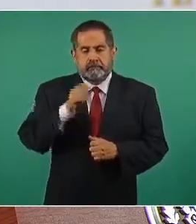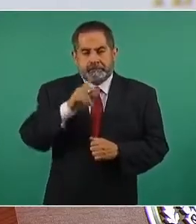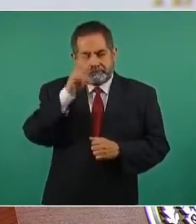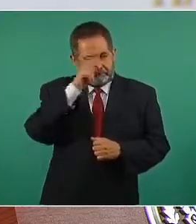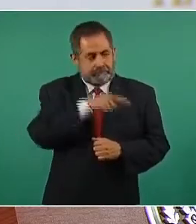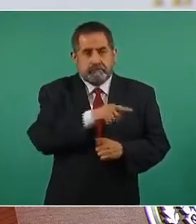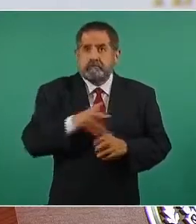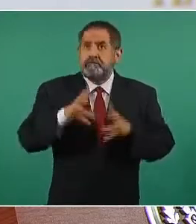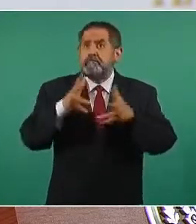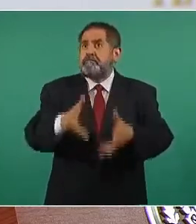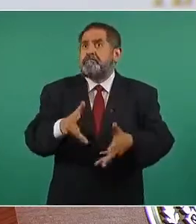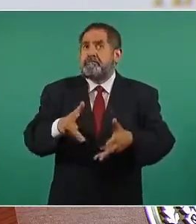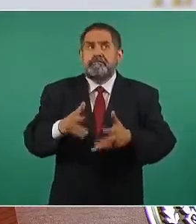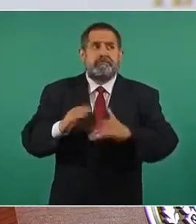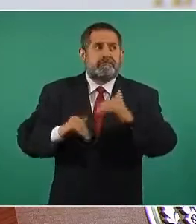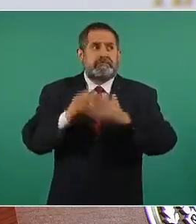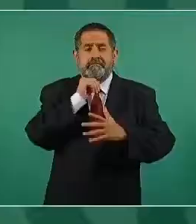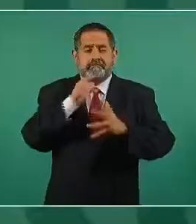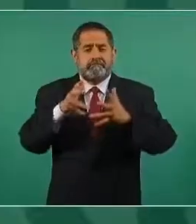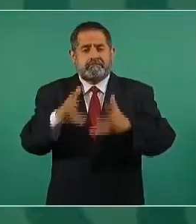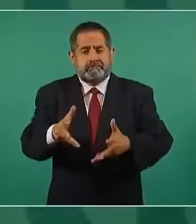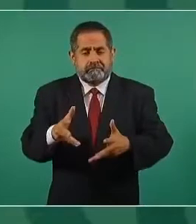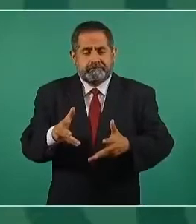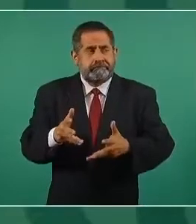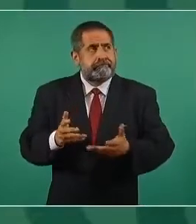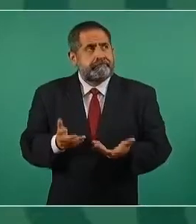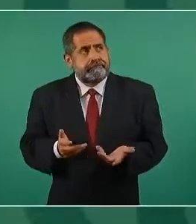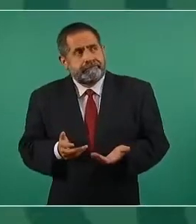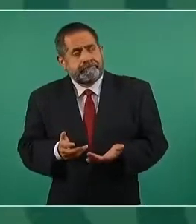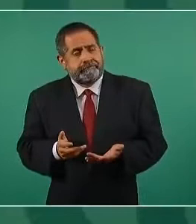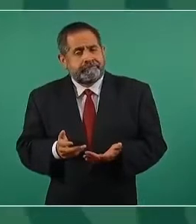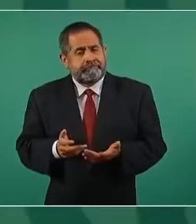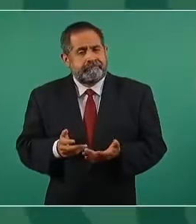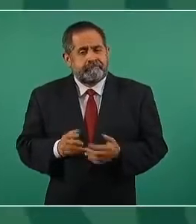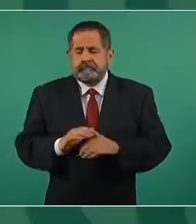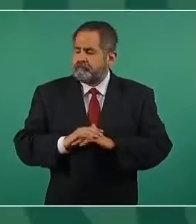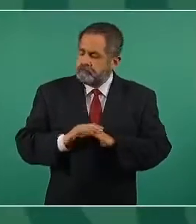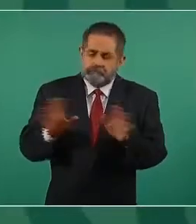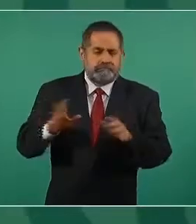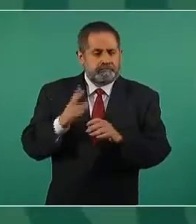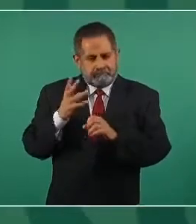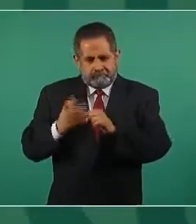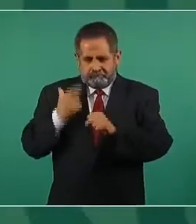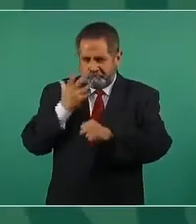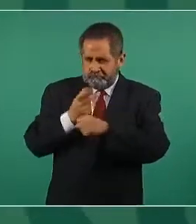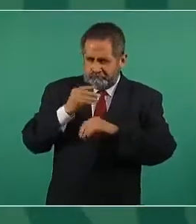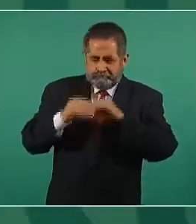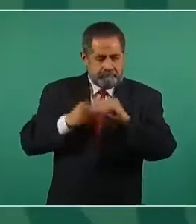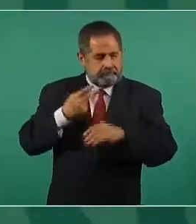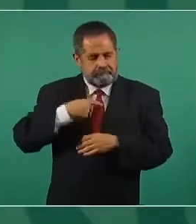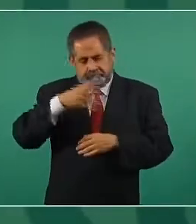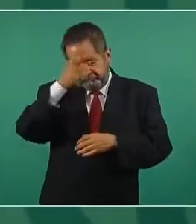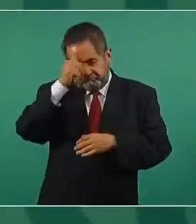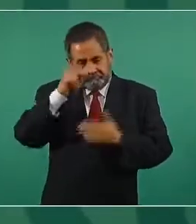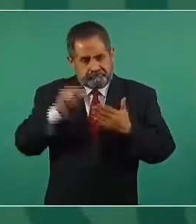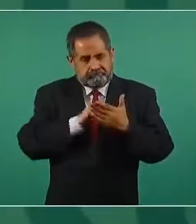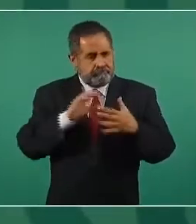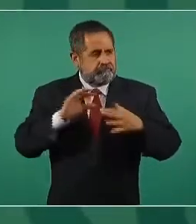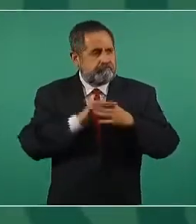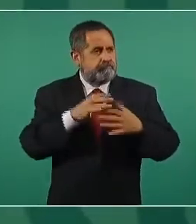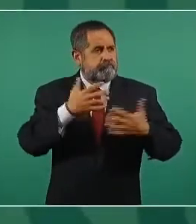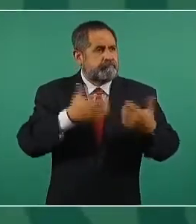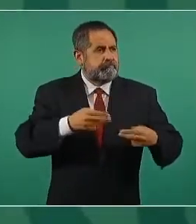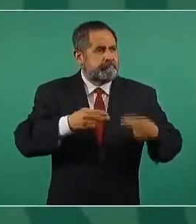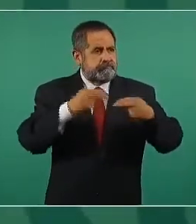que estaba parado la obra entonces ya se llegó a un acuerdo con las